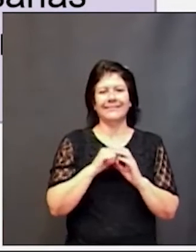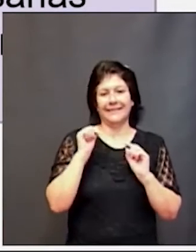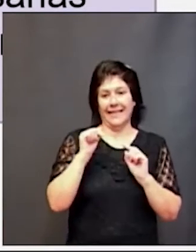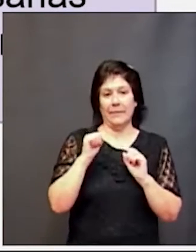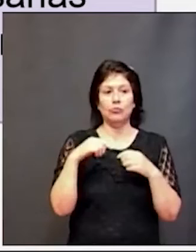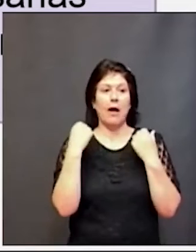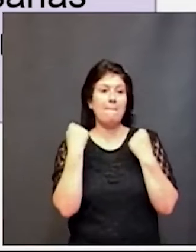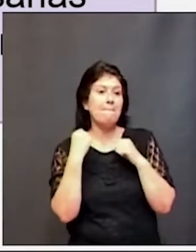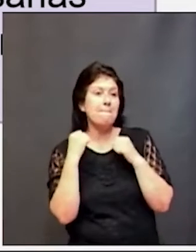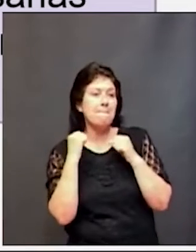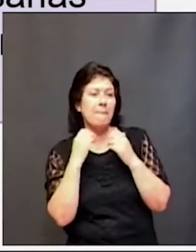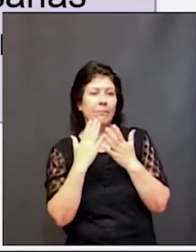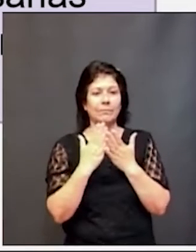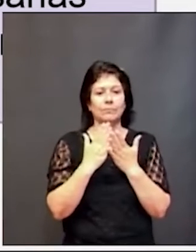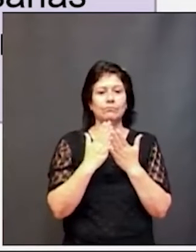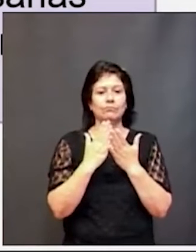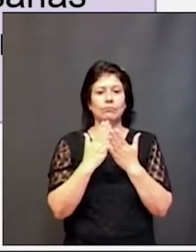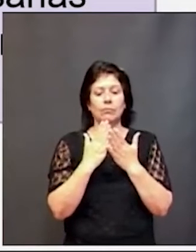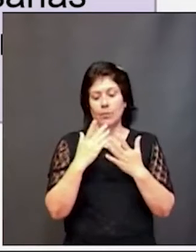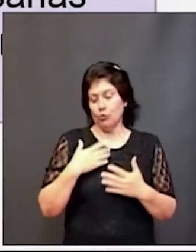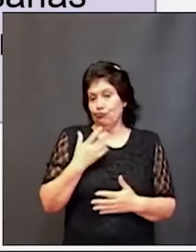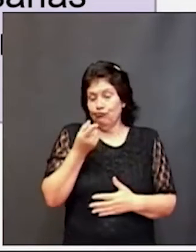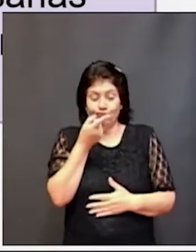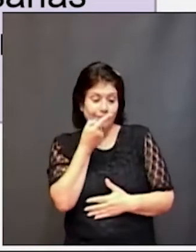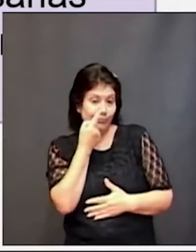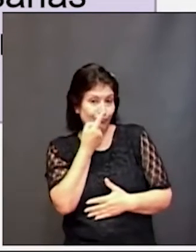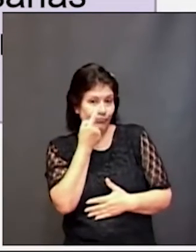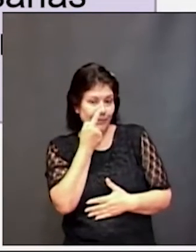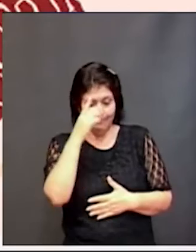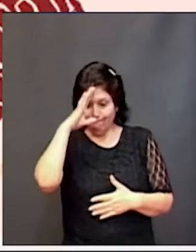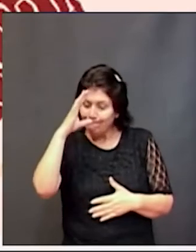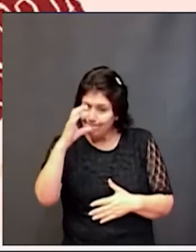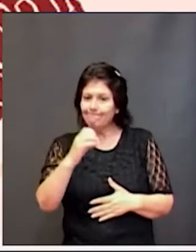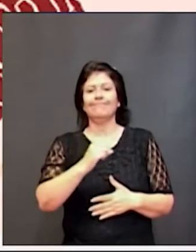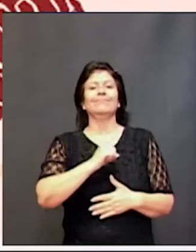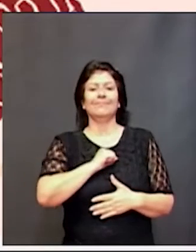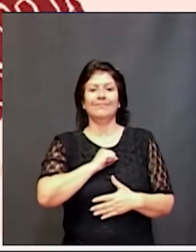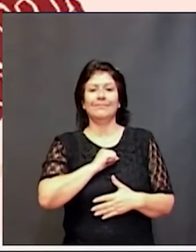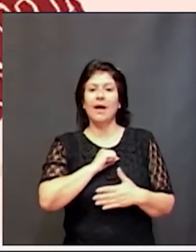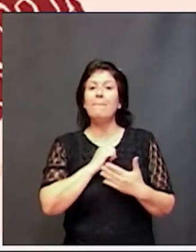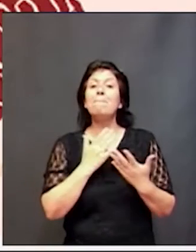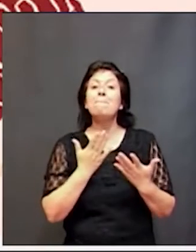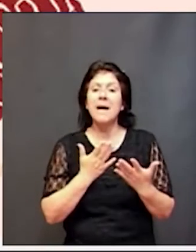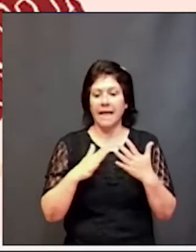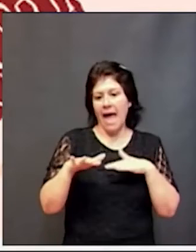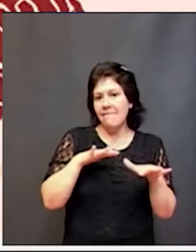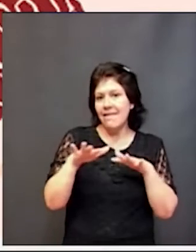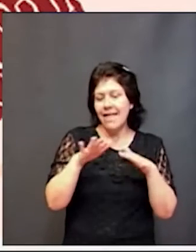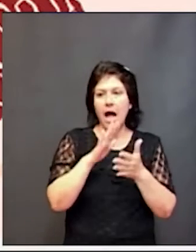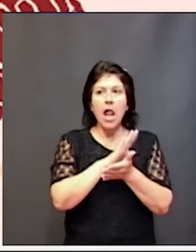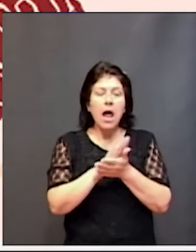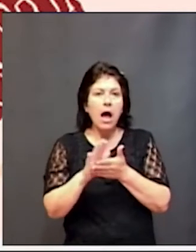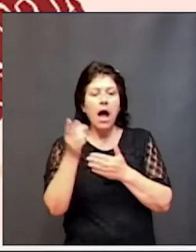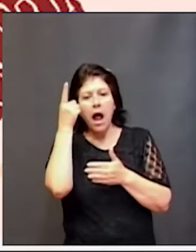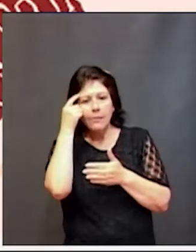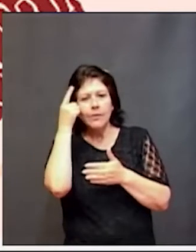practicar de una manera mucho más interesante y nos motivamos para accionar sobre una nueva tarea un nuevo aprendizaje